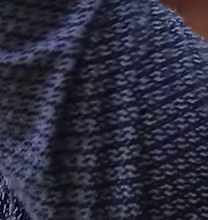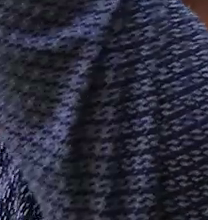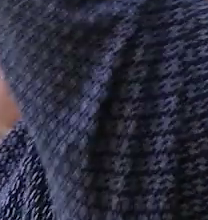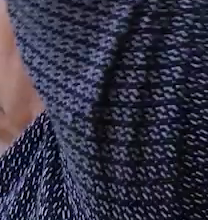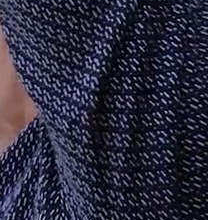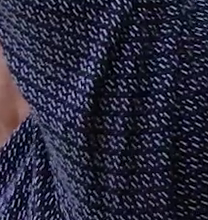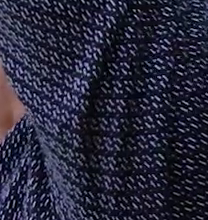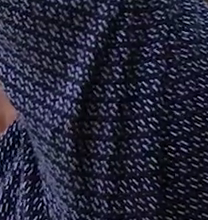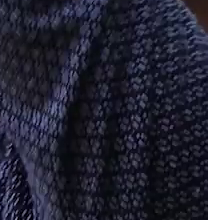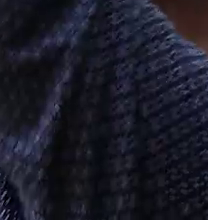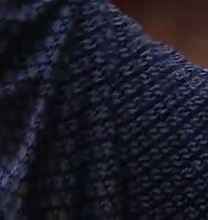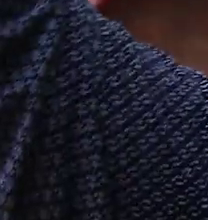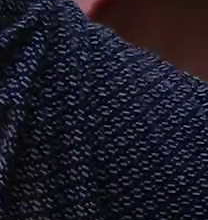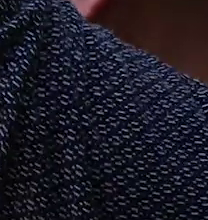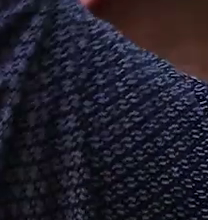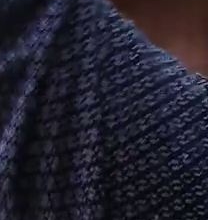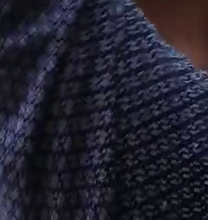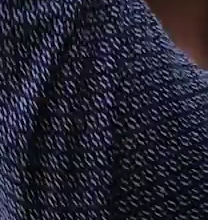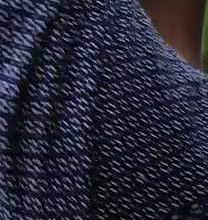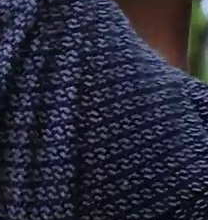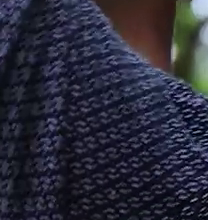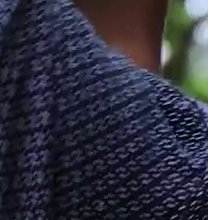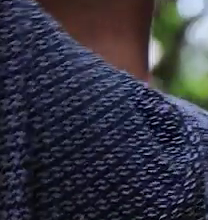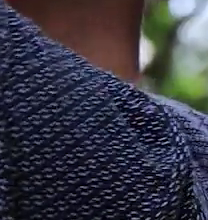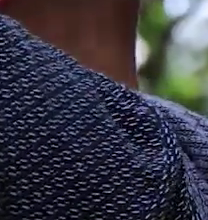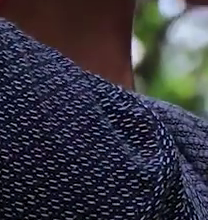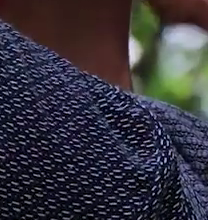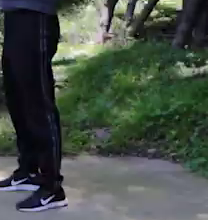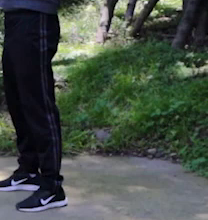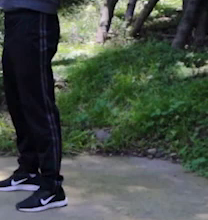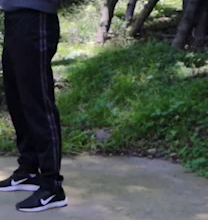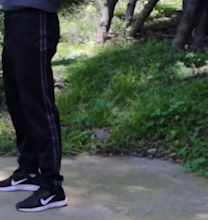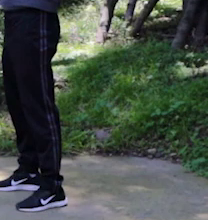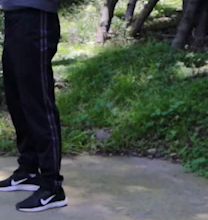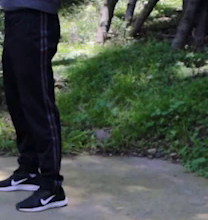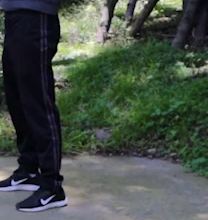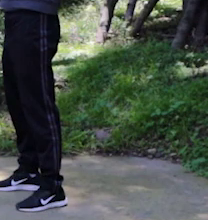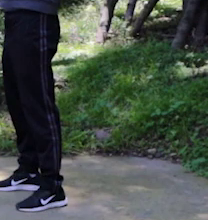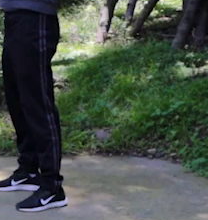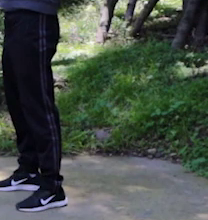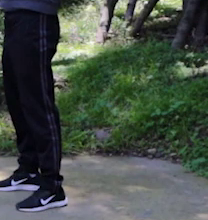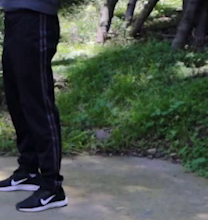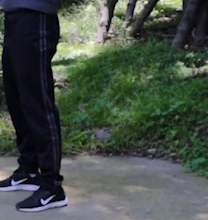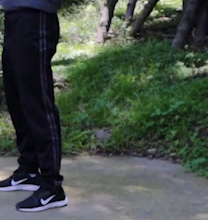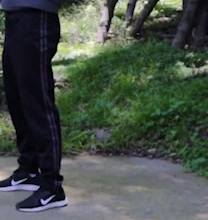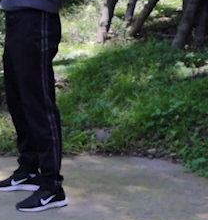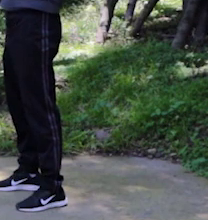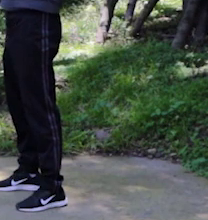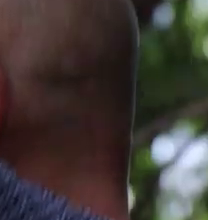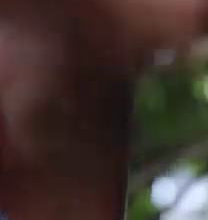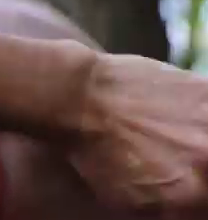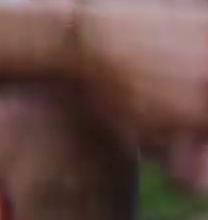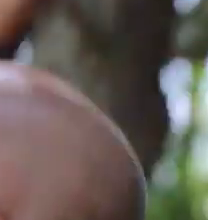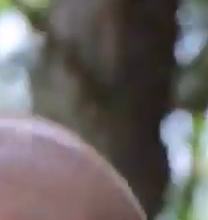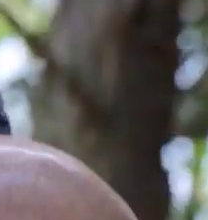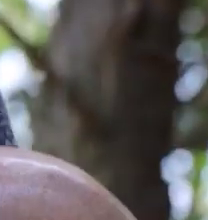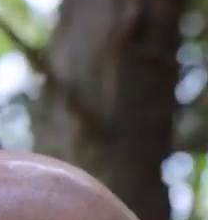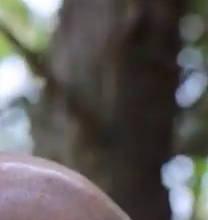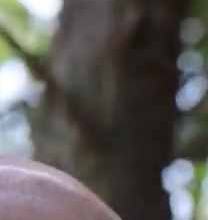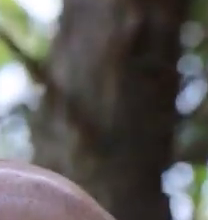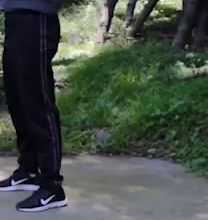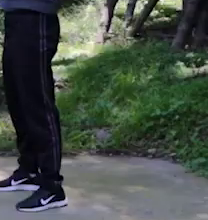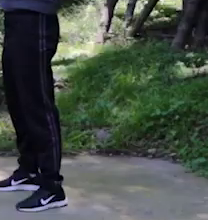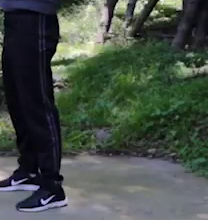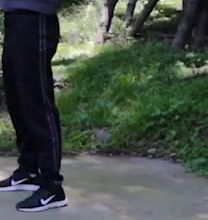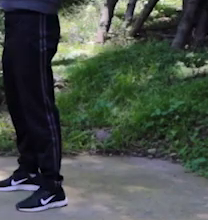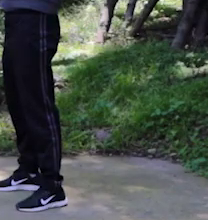si queramos alcanzar el cielo. Venga, uno. Eso, perfecto. Con fuerza, que se vea. Bien, Jair. Muy